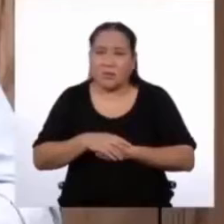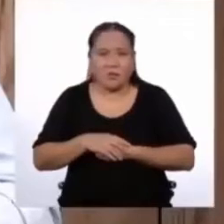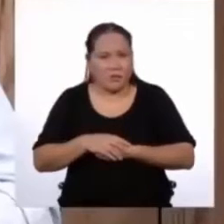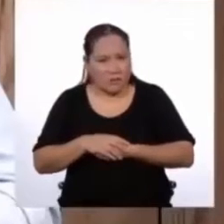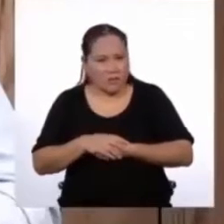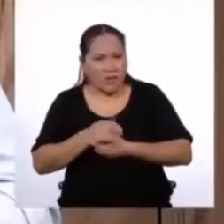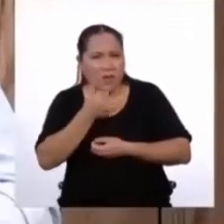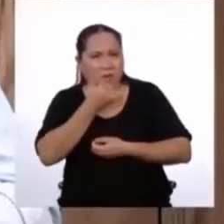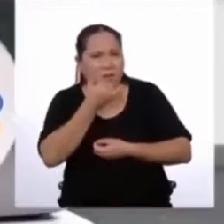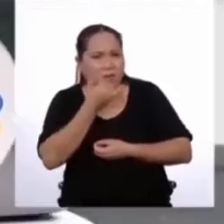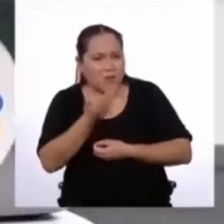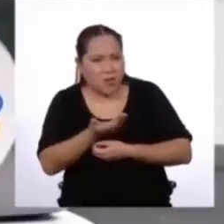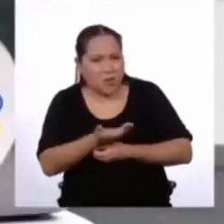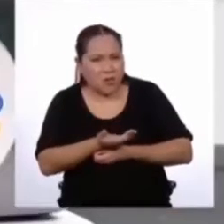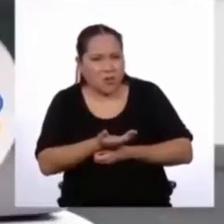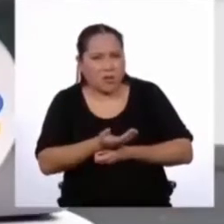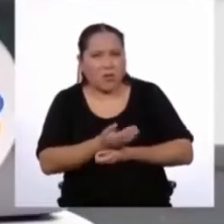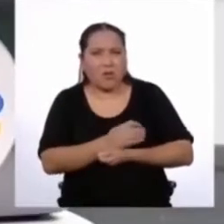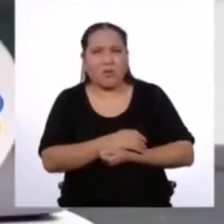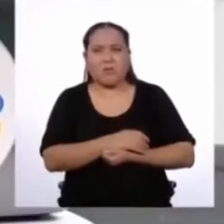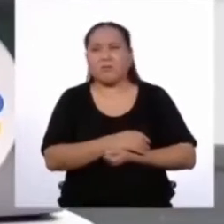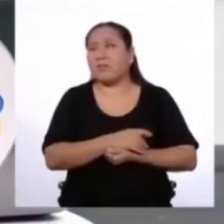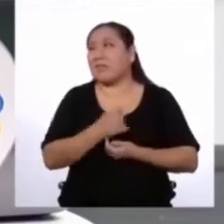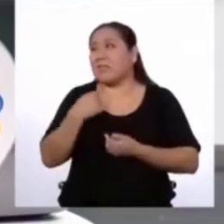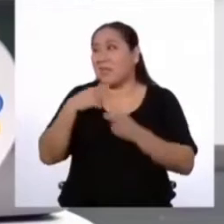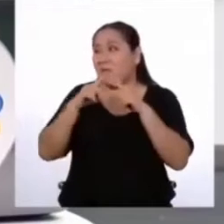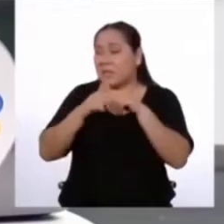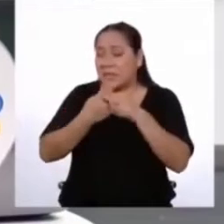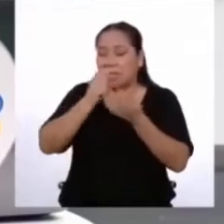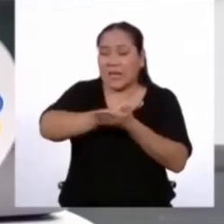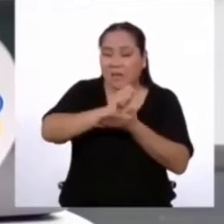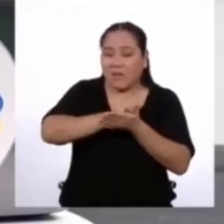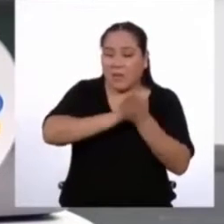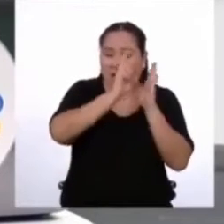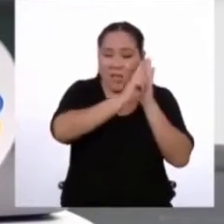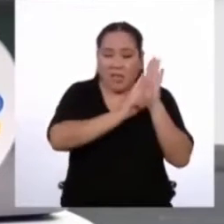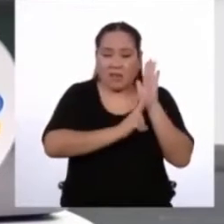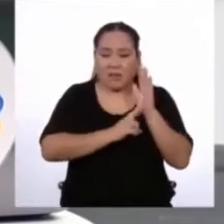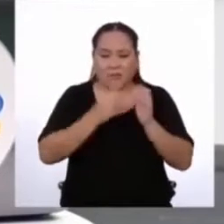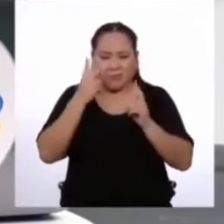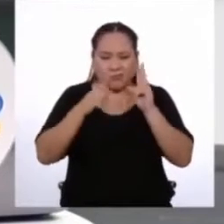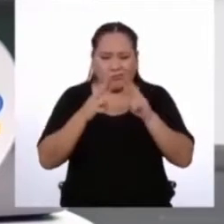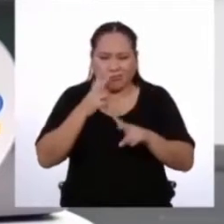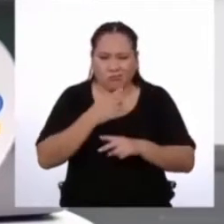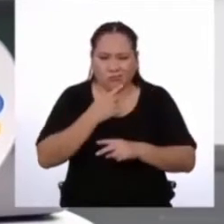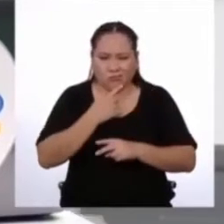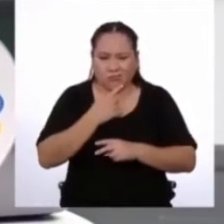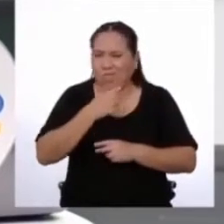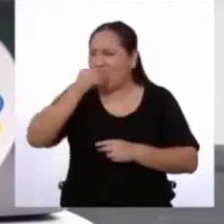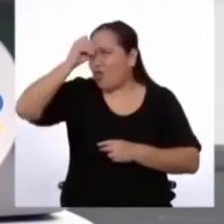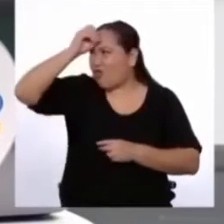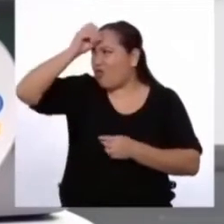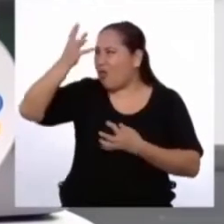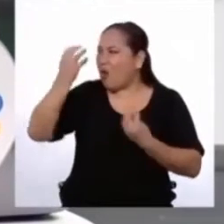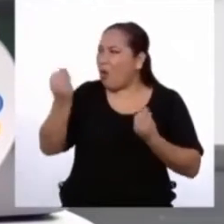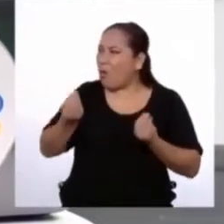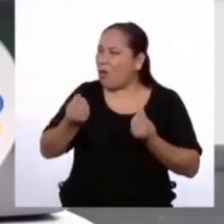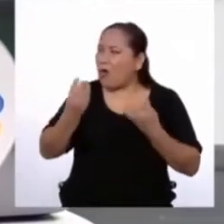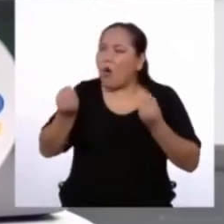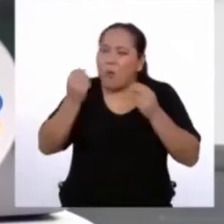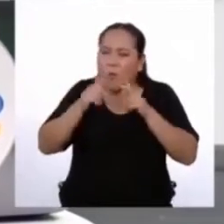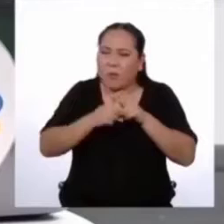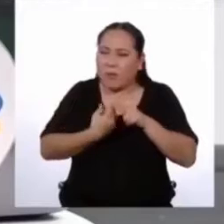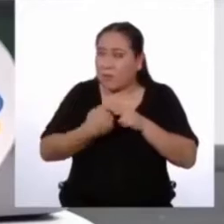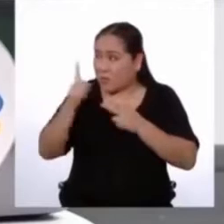Jonathan, ¿qué pasó? Estaba a punto de empezar a escribir y me di cuenta de que no sé cómo o por dónde empezar.